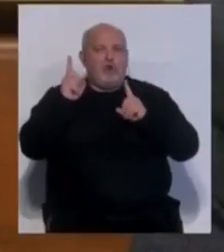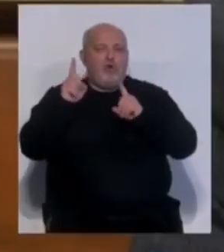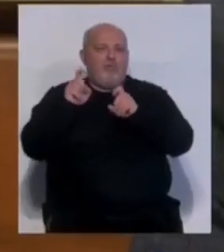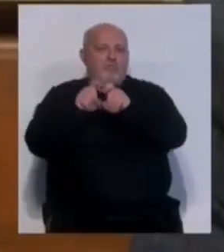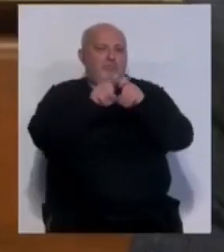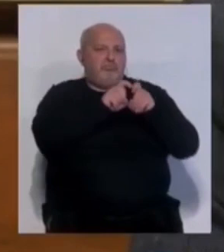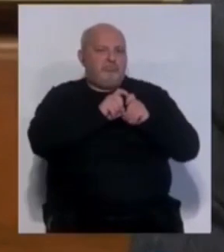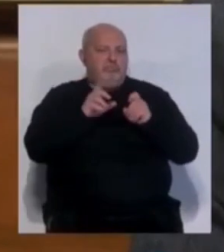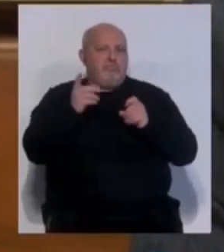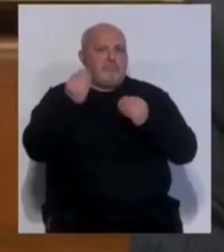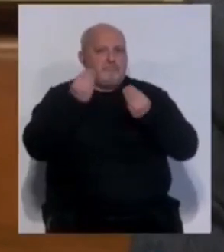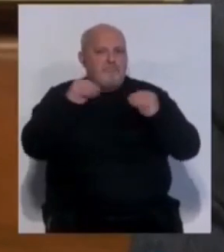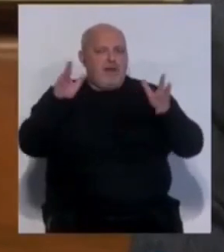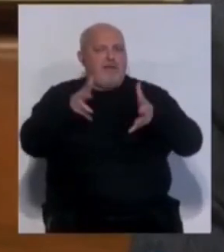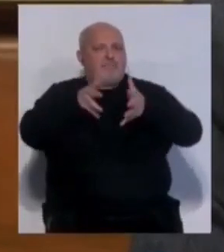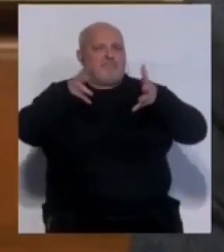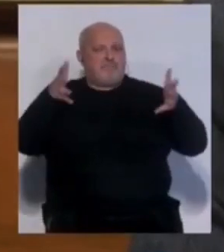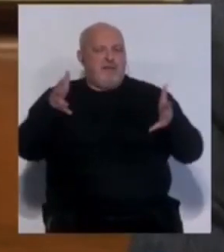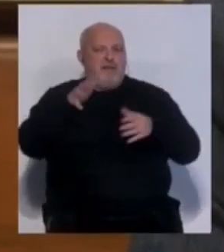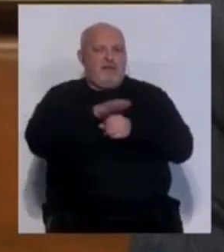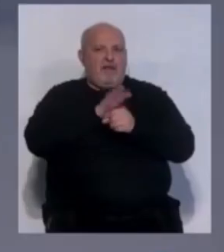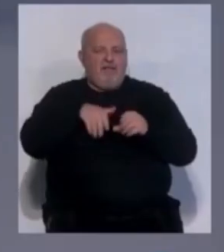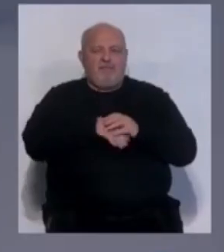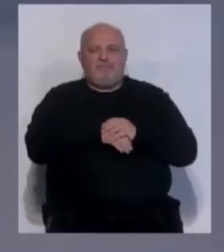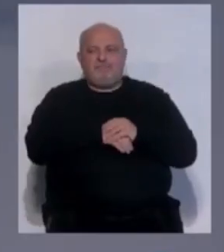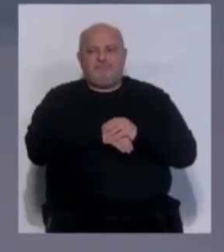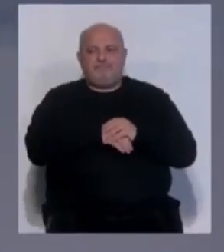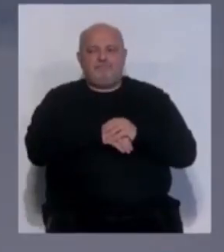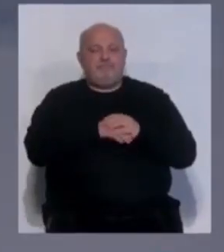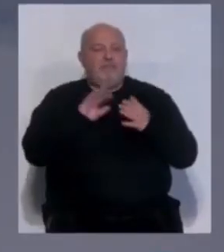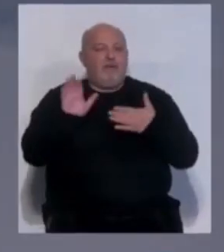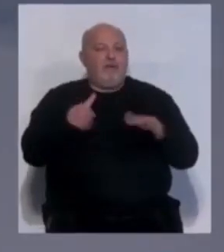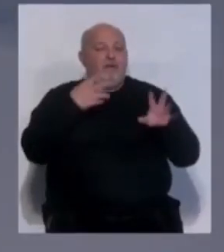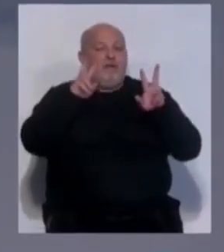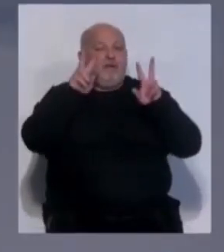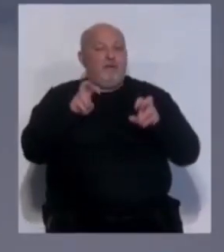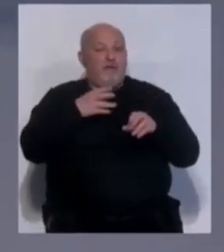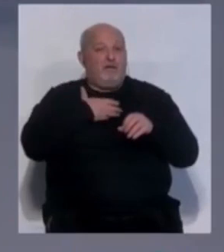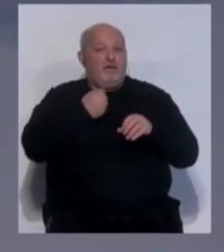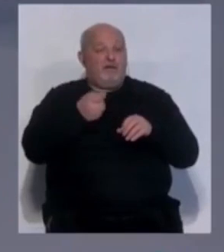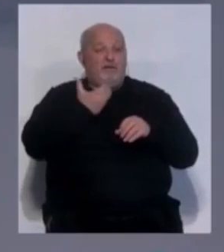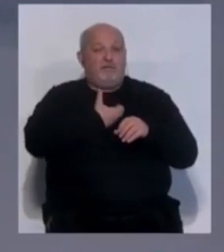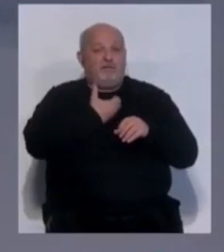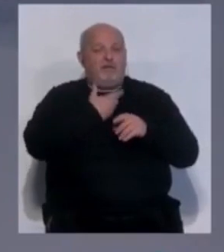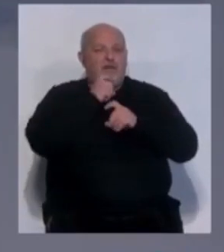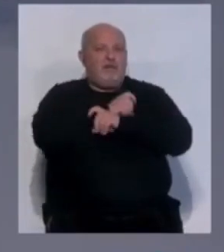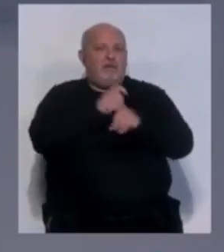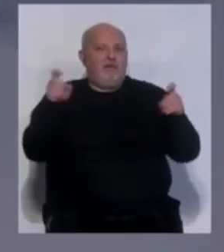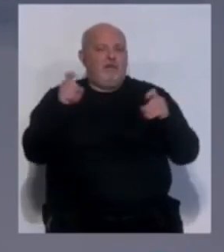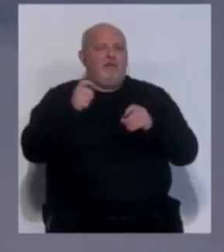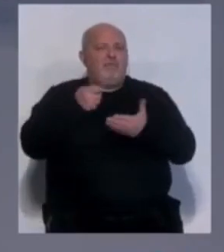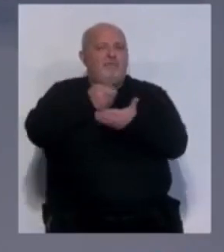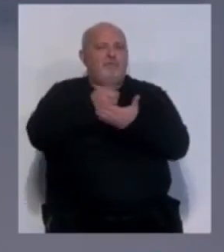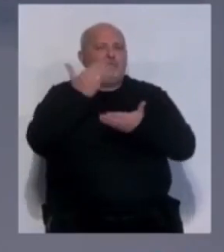de teatro de la propia localidad de Cádiz. Y más noticias en clave municipal. El ayuntamiento ha anunciado que